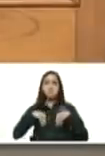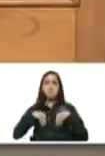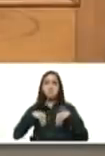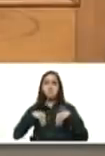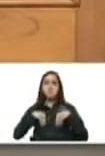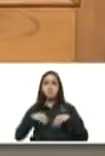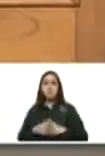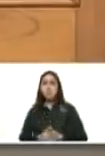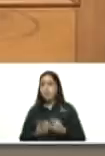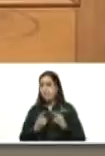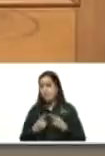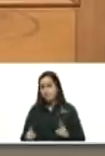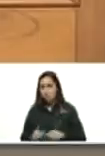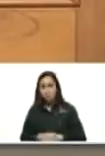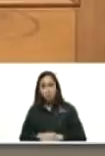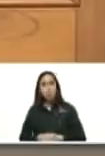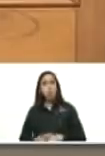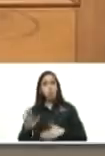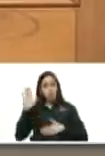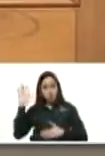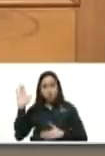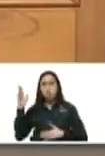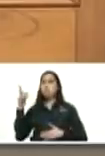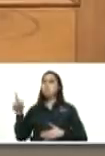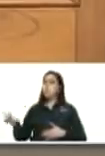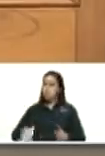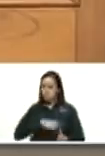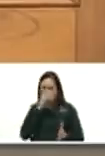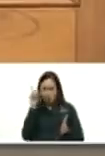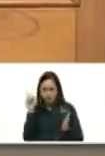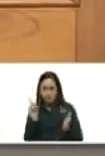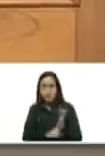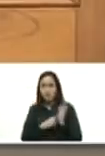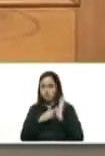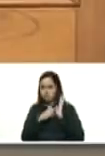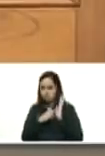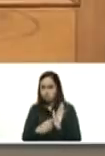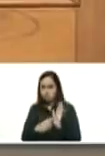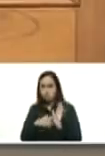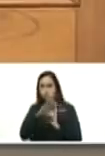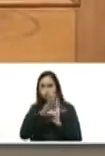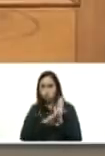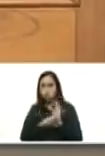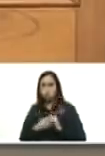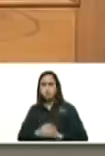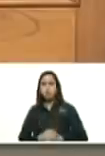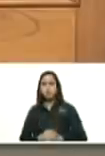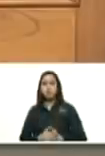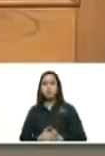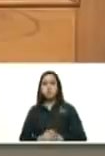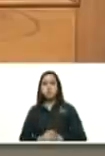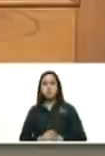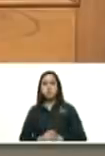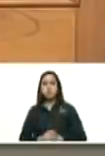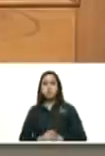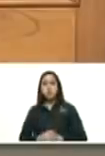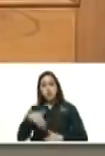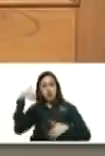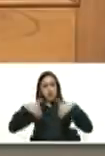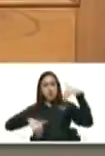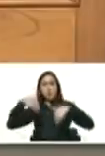pero no nuestro compromiso es total es total y absoluto vamos a elecciones